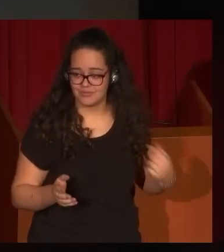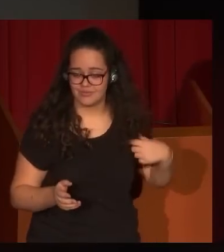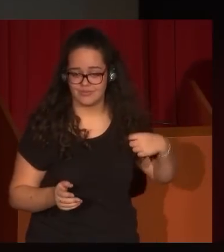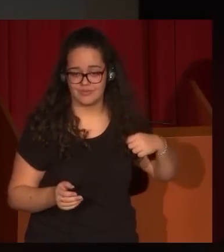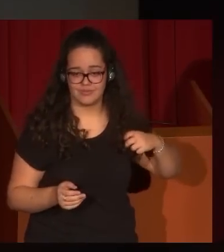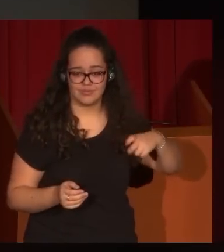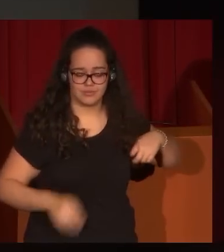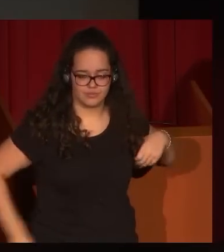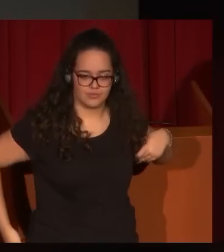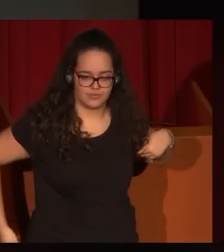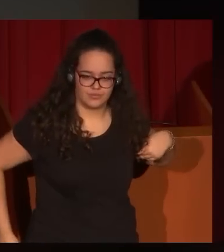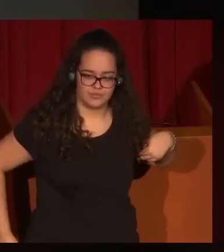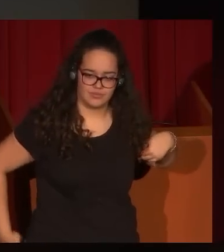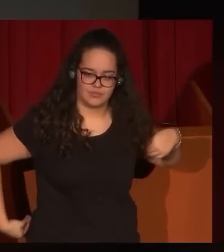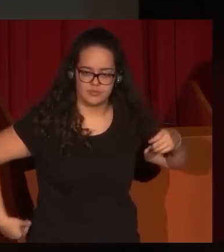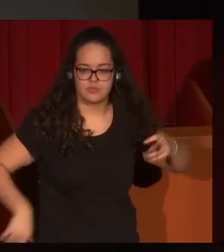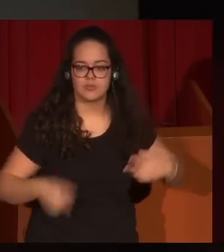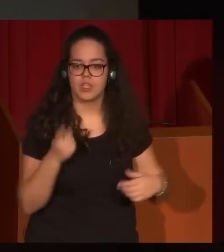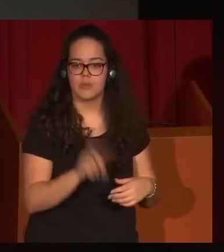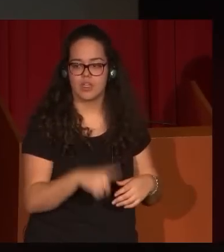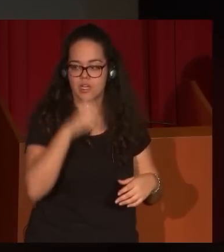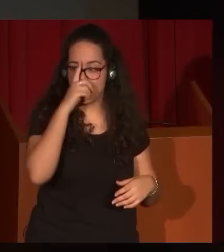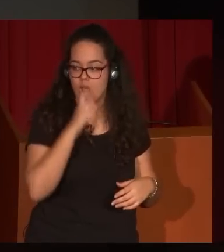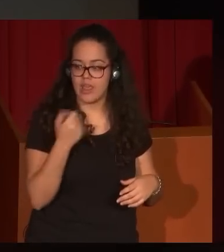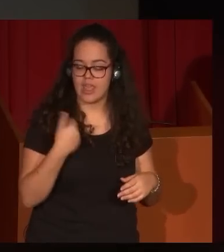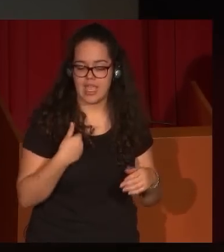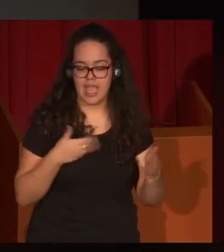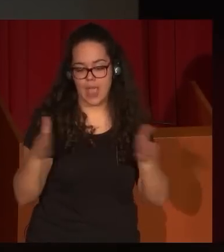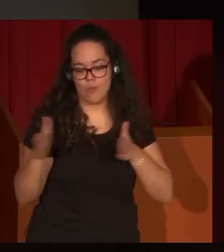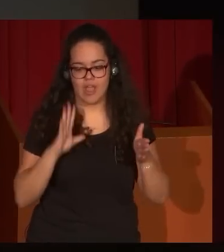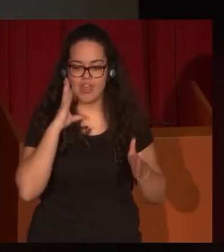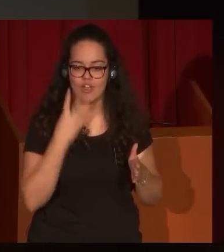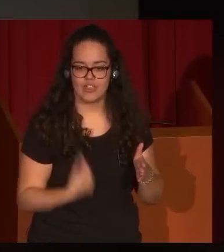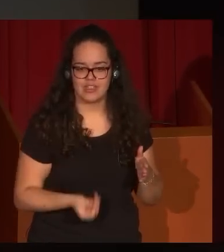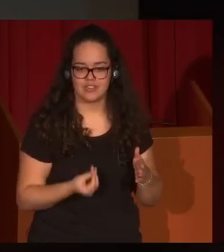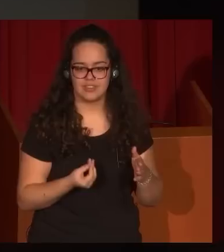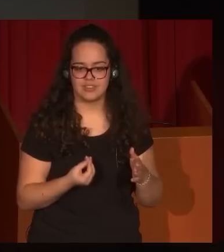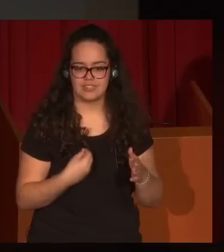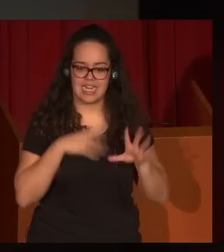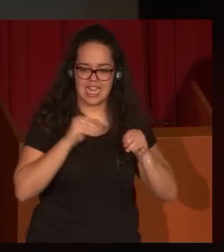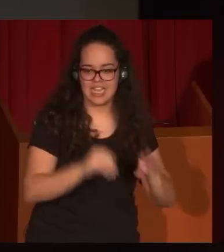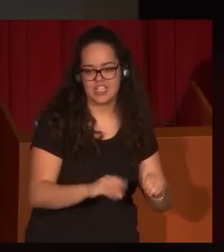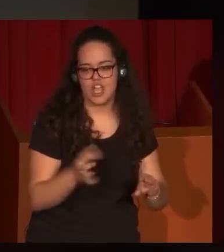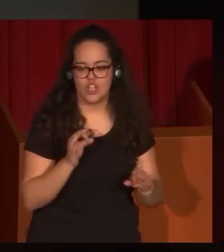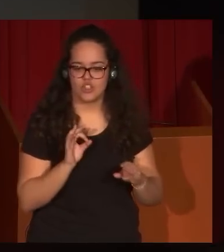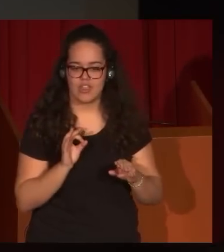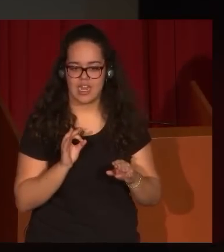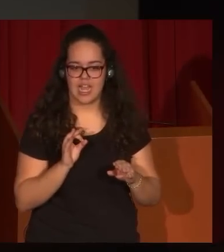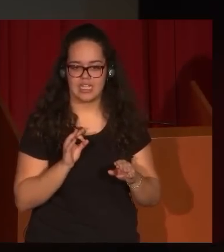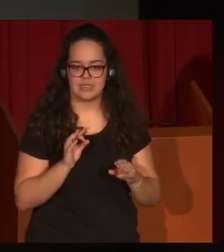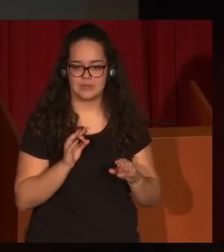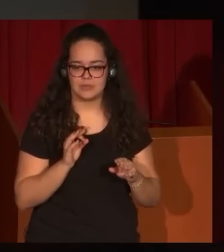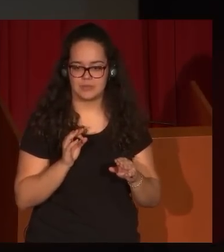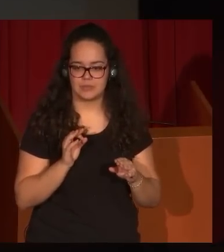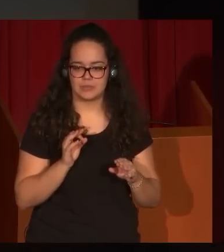Bien, recuerden que también en el mundo de Goya este tipo de escenas de las riñas o de las misas interrumpidas o de